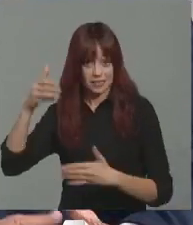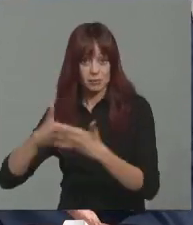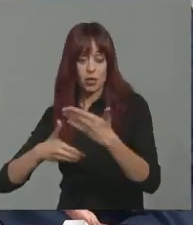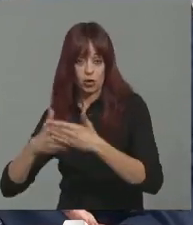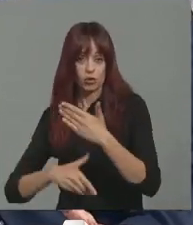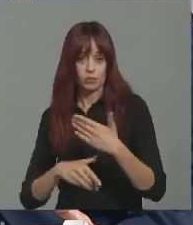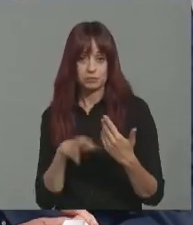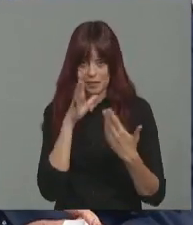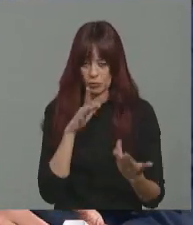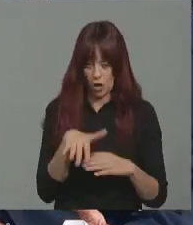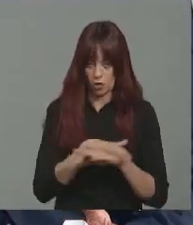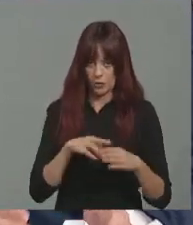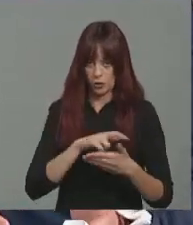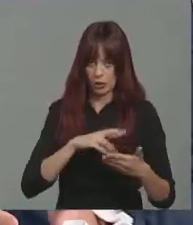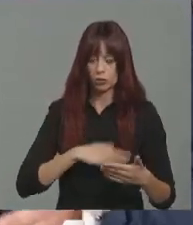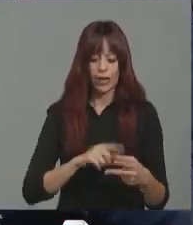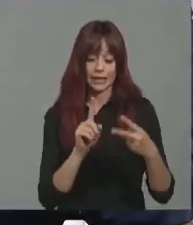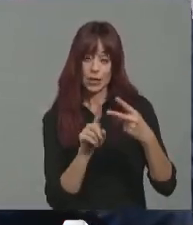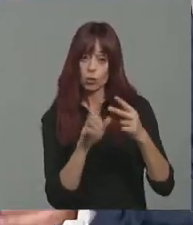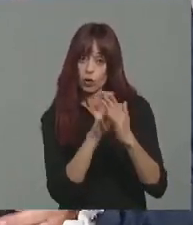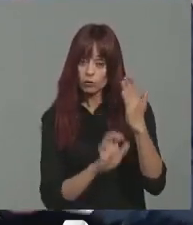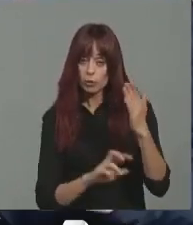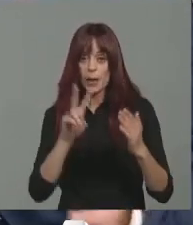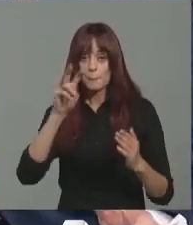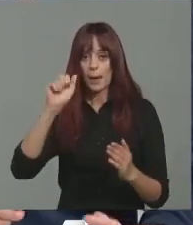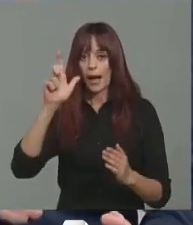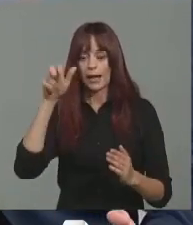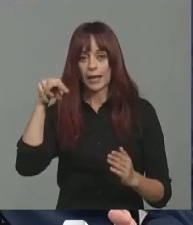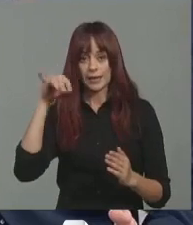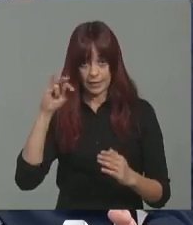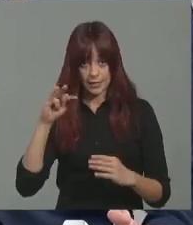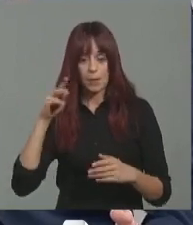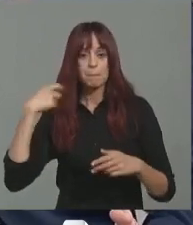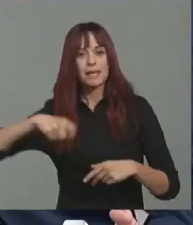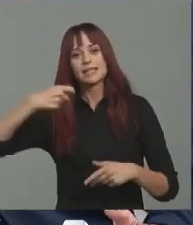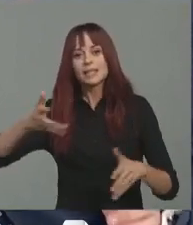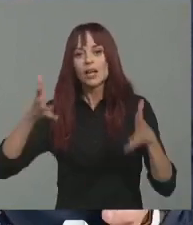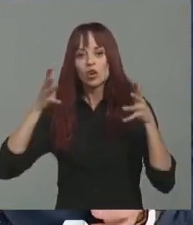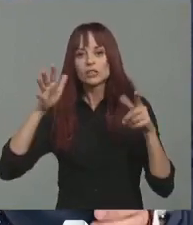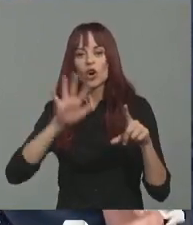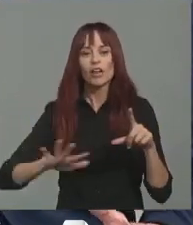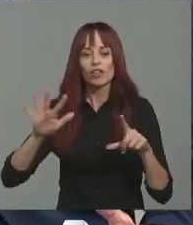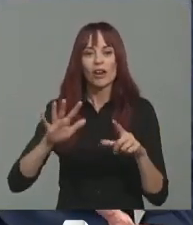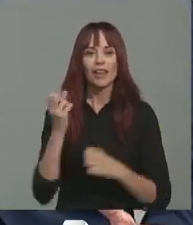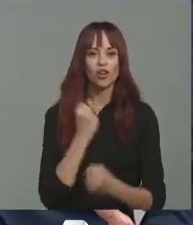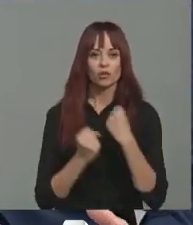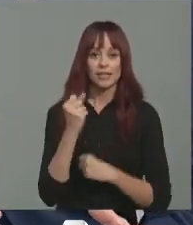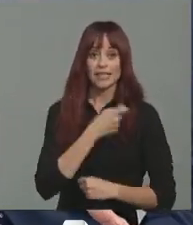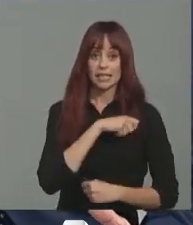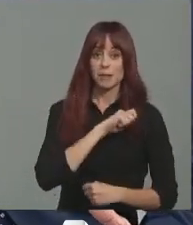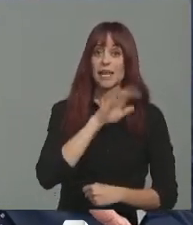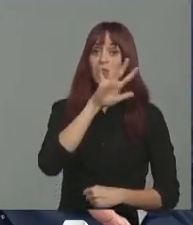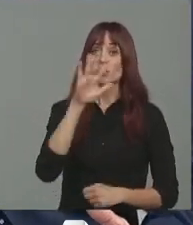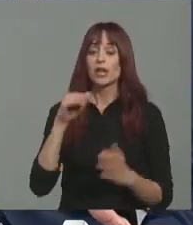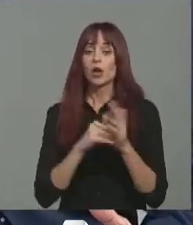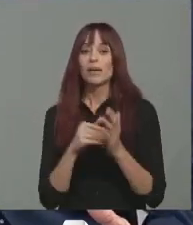al actual gobierno regional. Pero es que hay un segundo informe de Valentín Pitsch, que es el presidente del Consejo General de Economistas de España. Miren, en España somos 55.000 economistas.